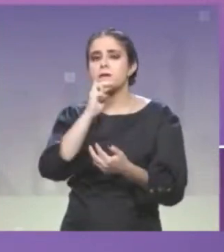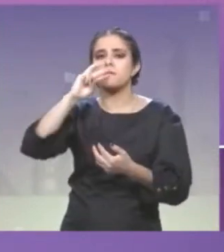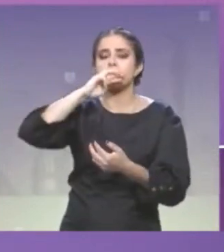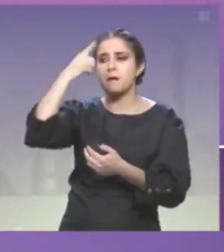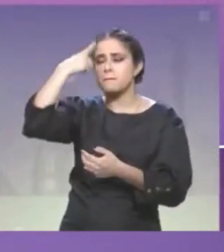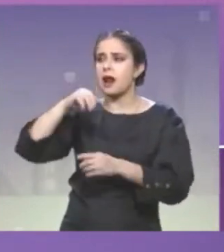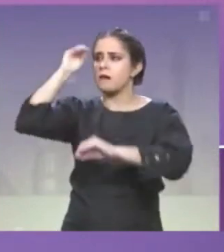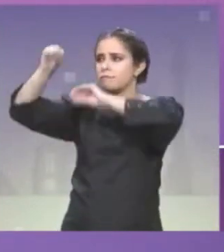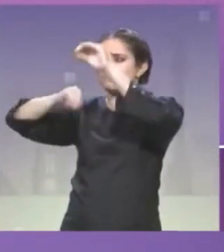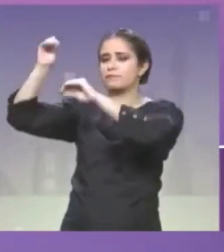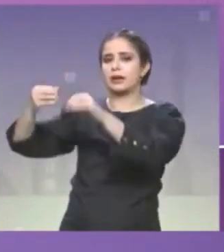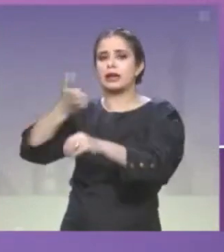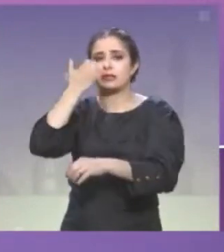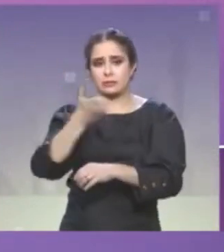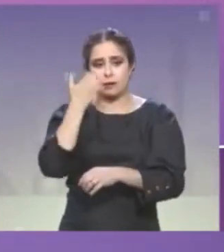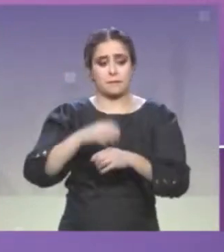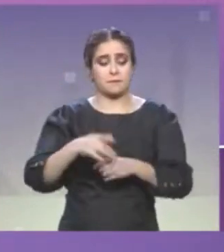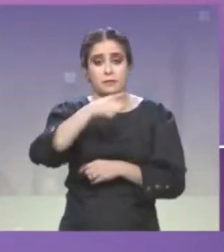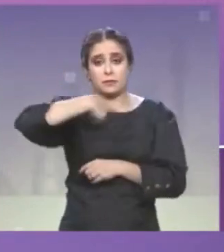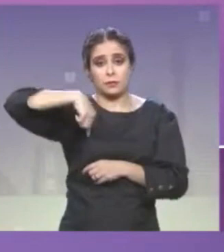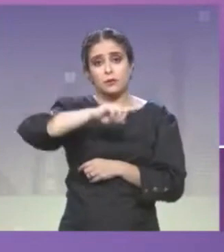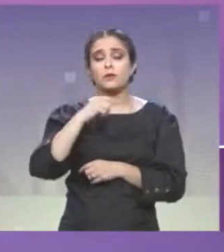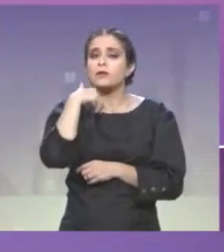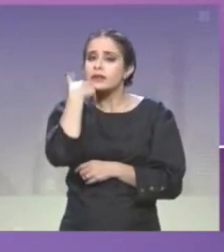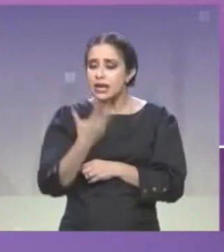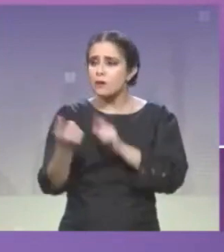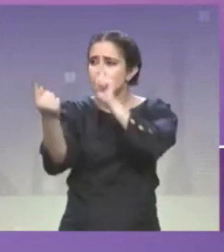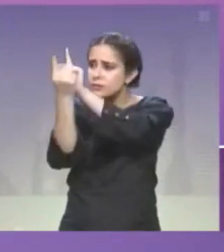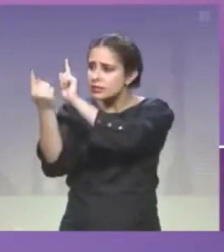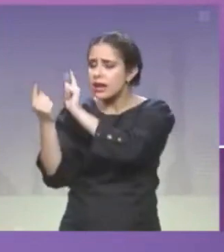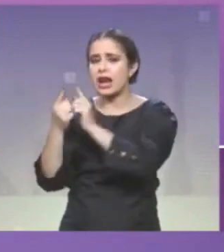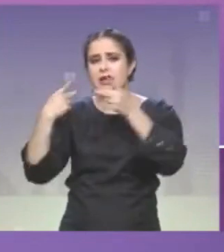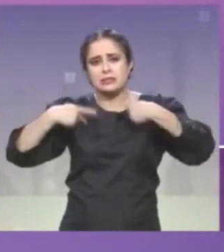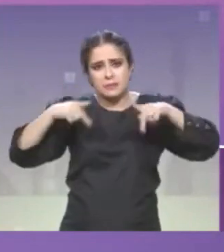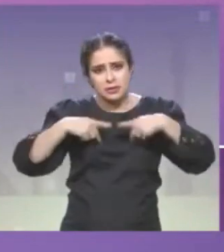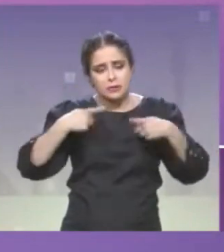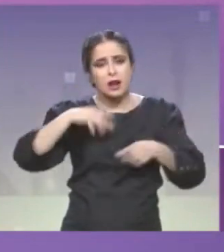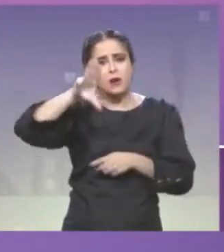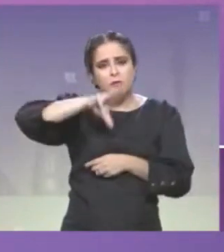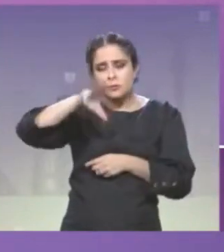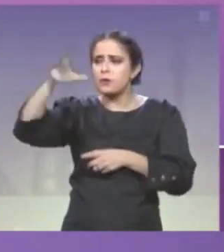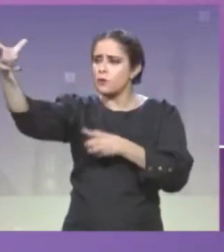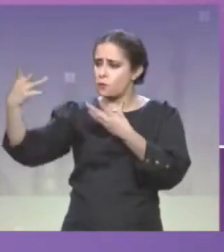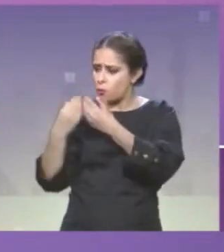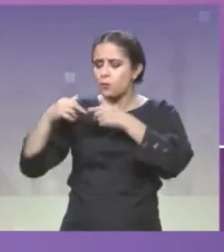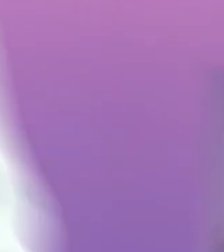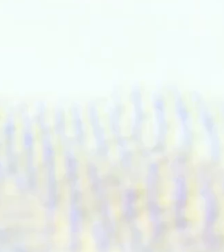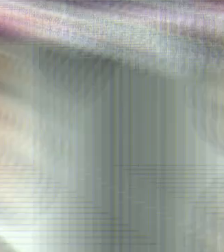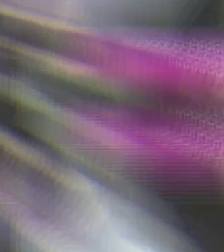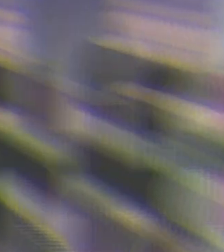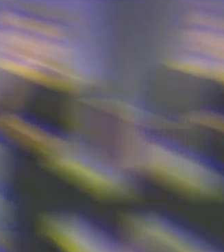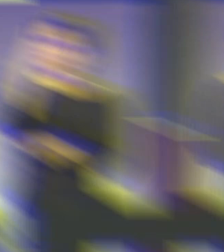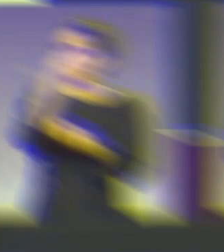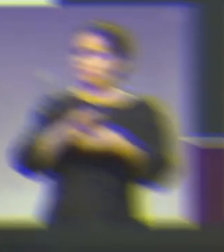Los martes vecinales queremos caminar por las colonias, queremos estar cerca de la ciudadanía, caminar con ellos y ver cuáles son los problemas que tienen